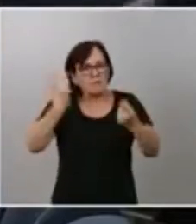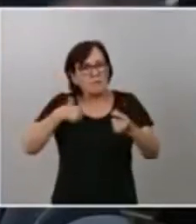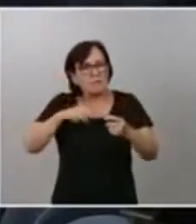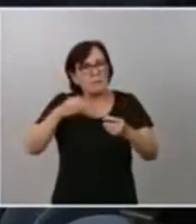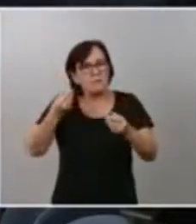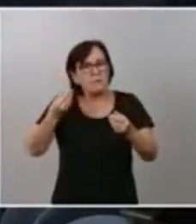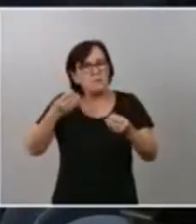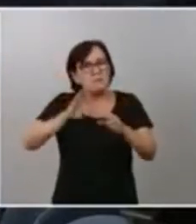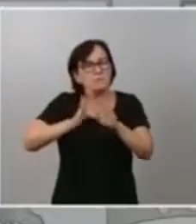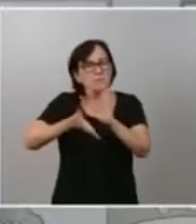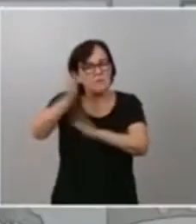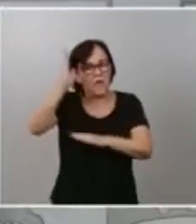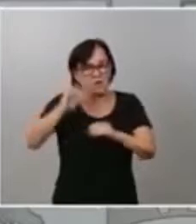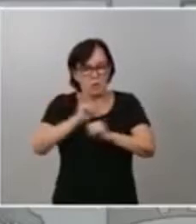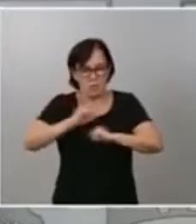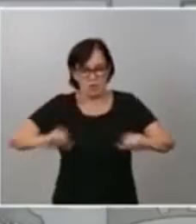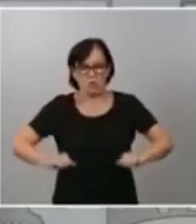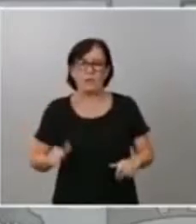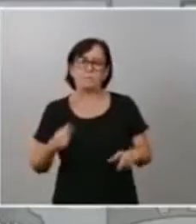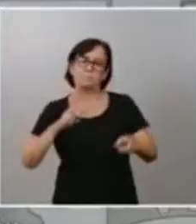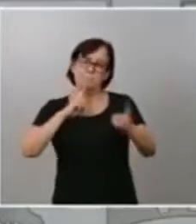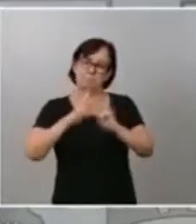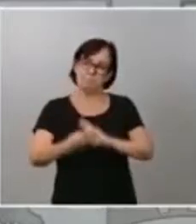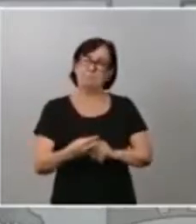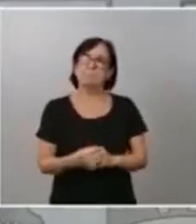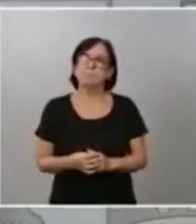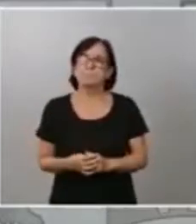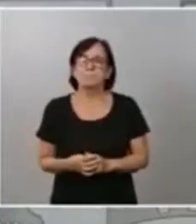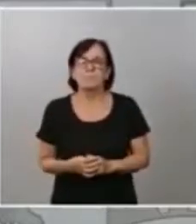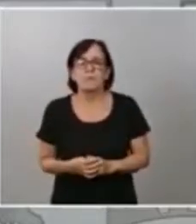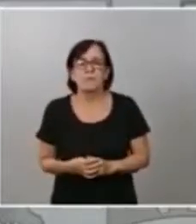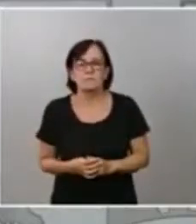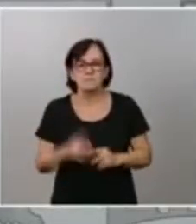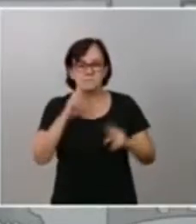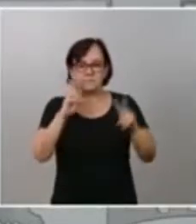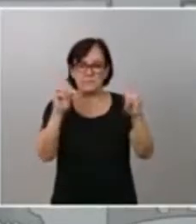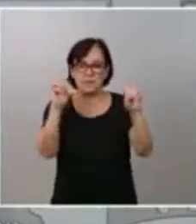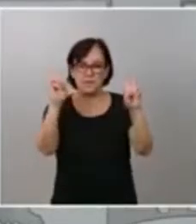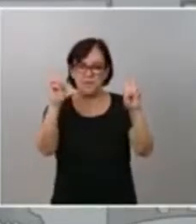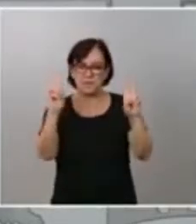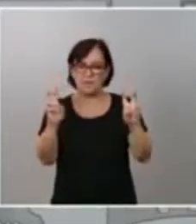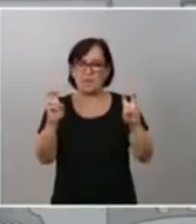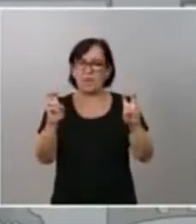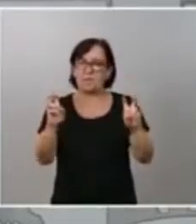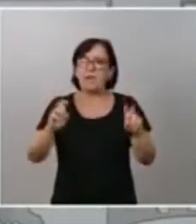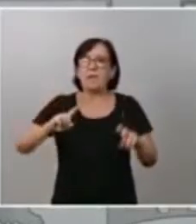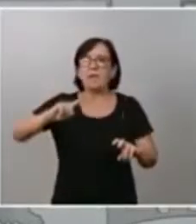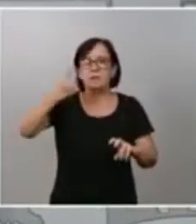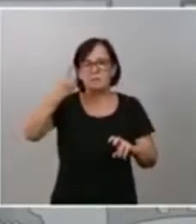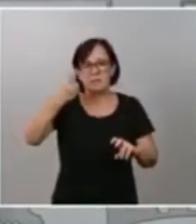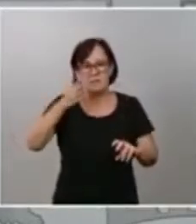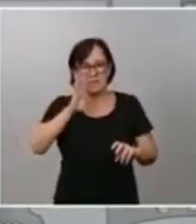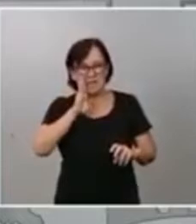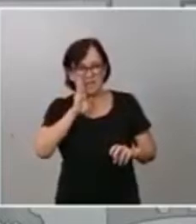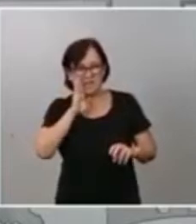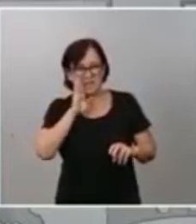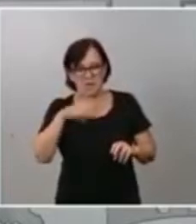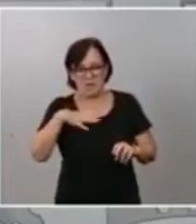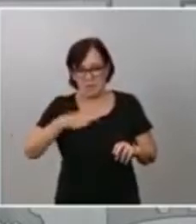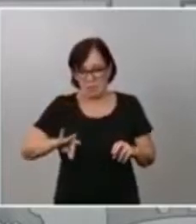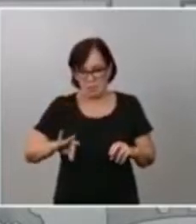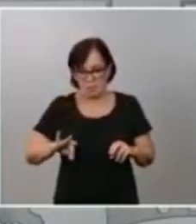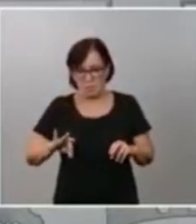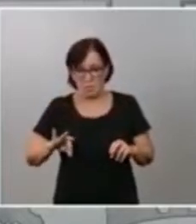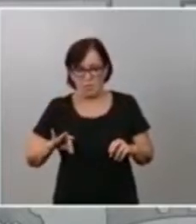Bueno, vamos a ver. En relación con esta cuestión, que además no es la primera vez que yo he tenido ocasión de poder dirigirme a la opinión